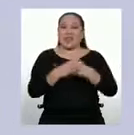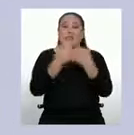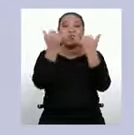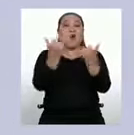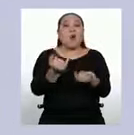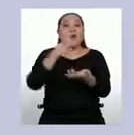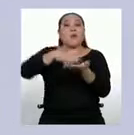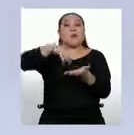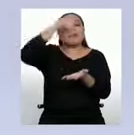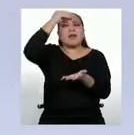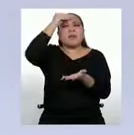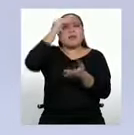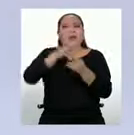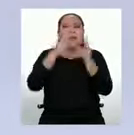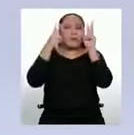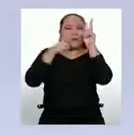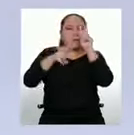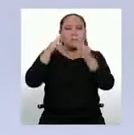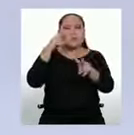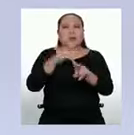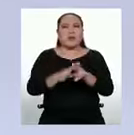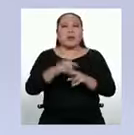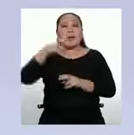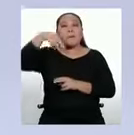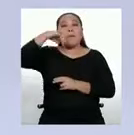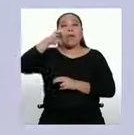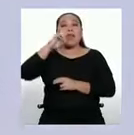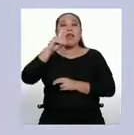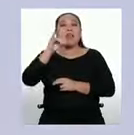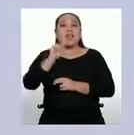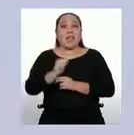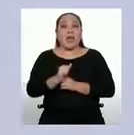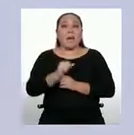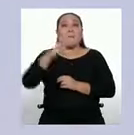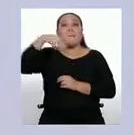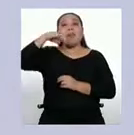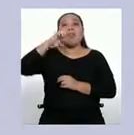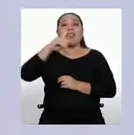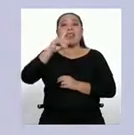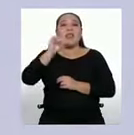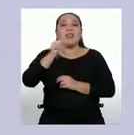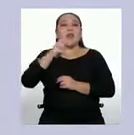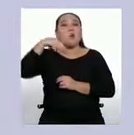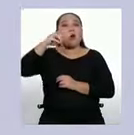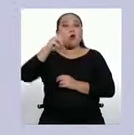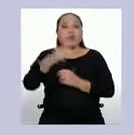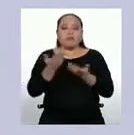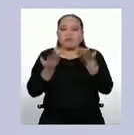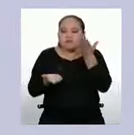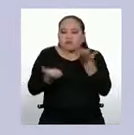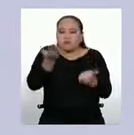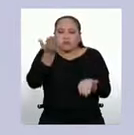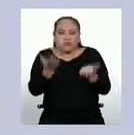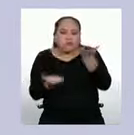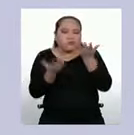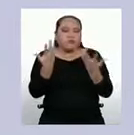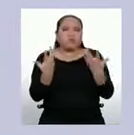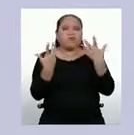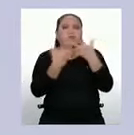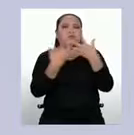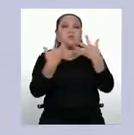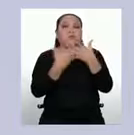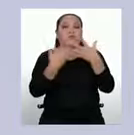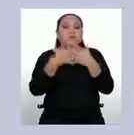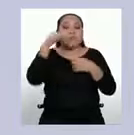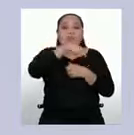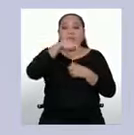aprenderemos a determinar la media, mediana y moda para interpretar y comparar la información según el contexto de la población